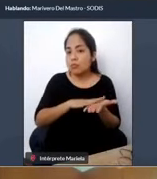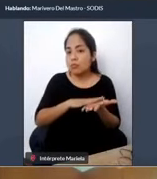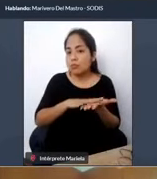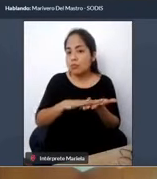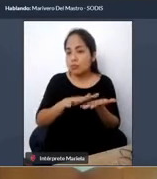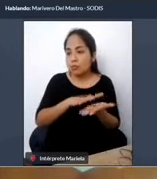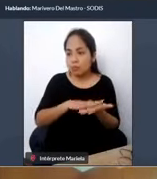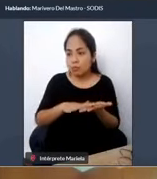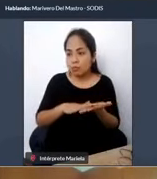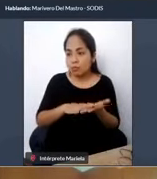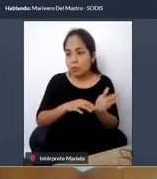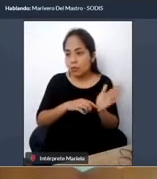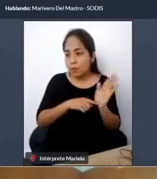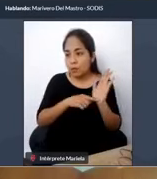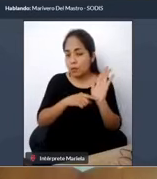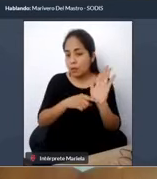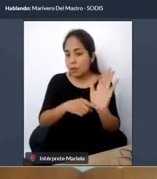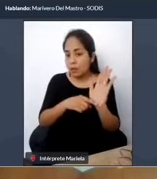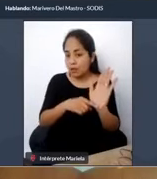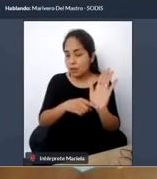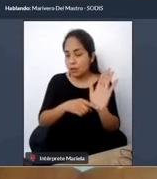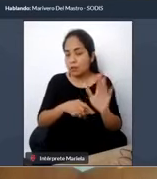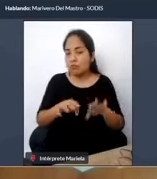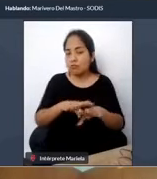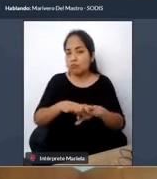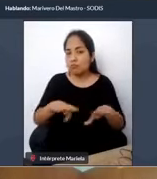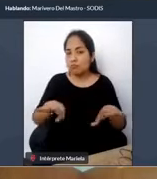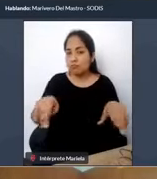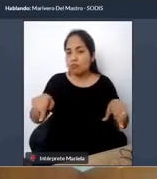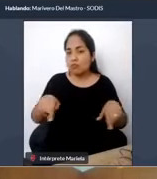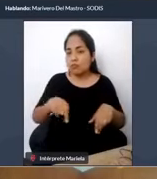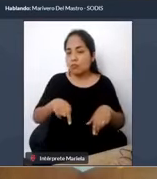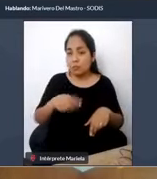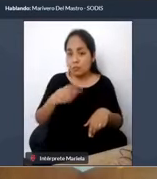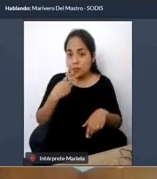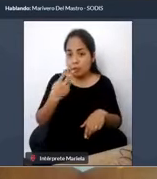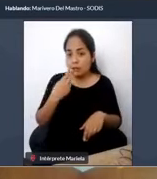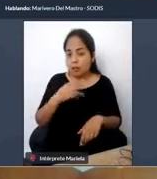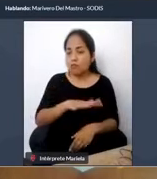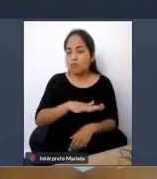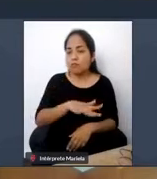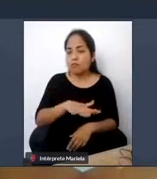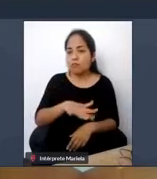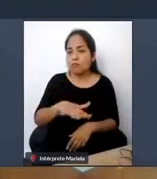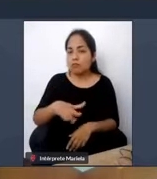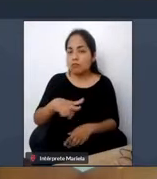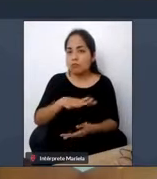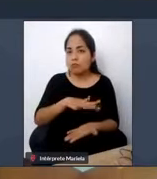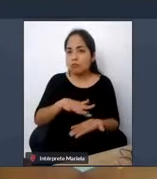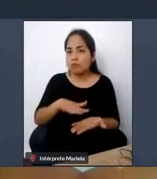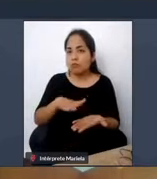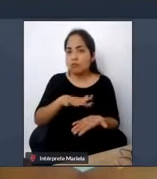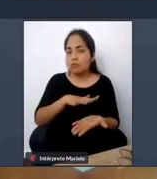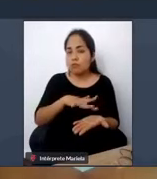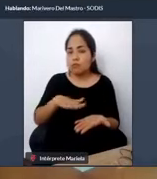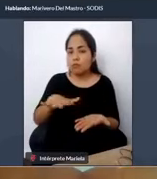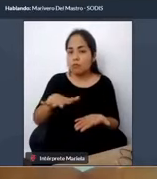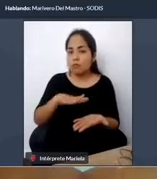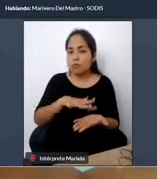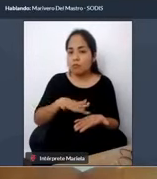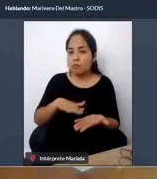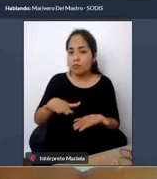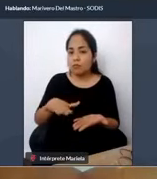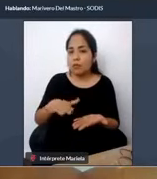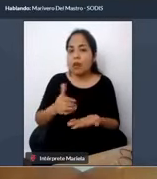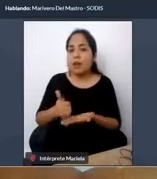se muestra en mi PPT se muestra justamente que son como como relieves